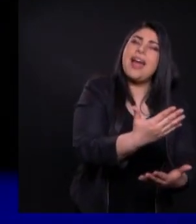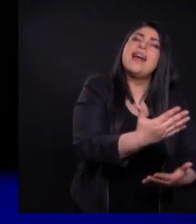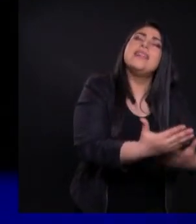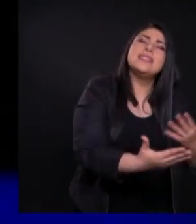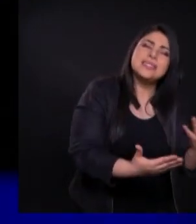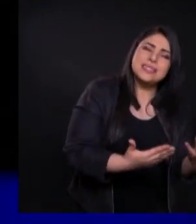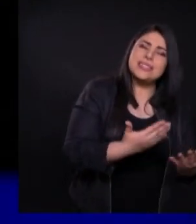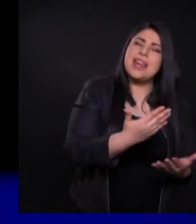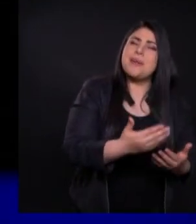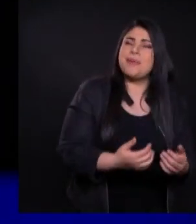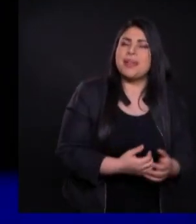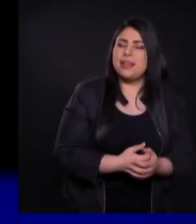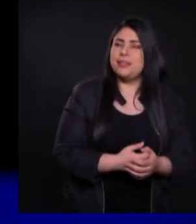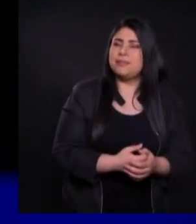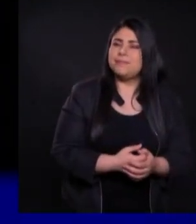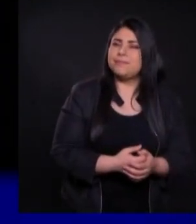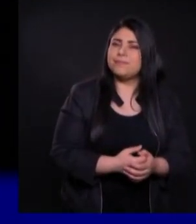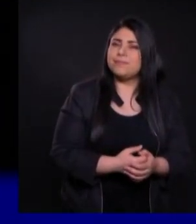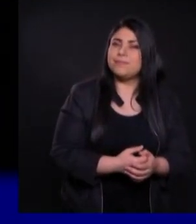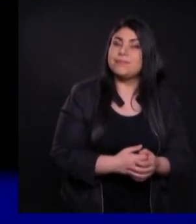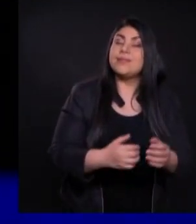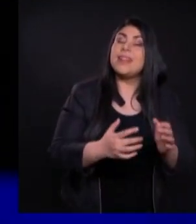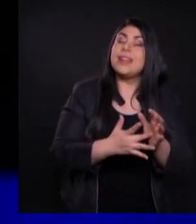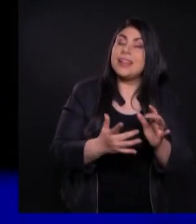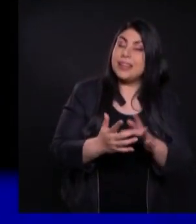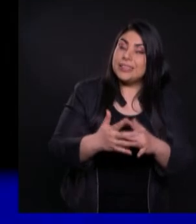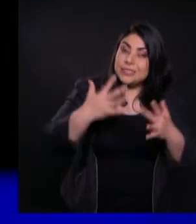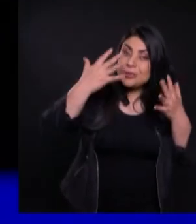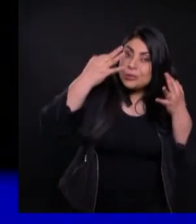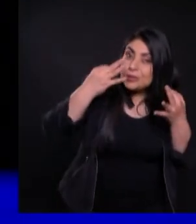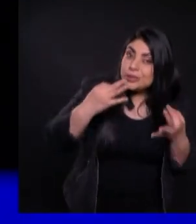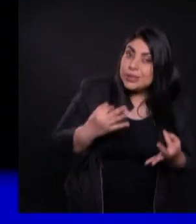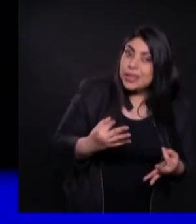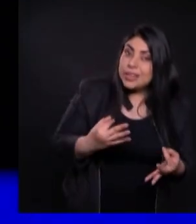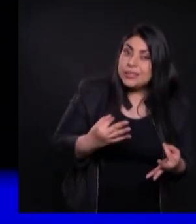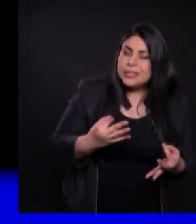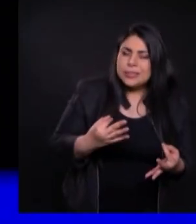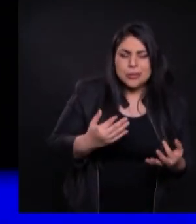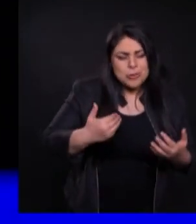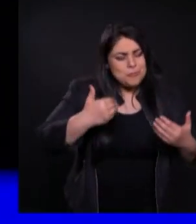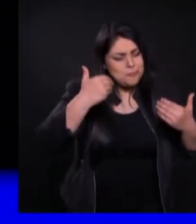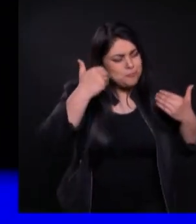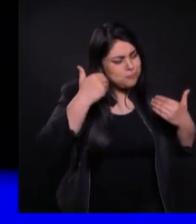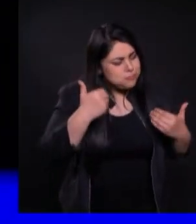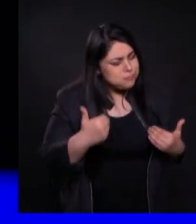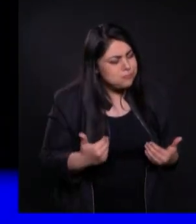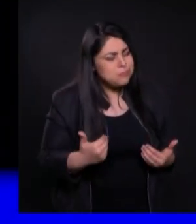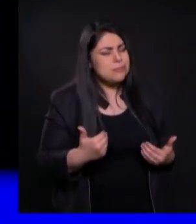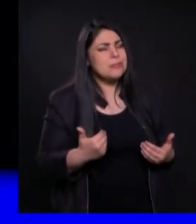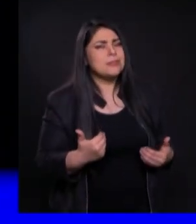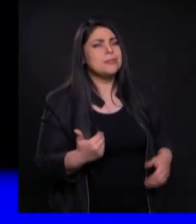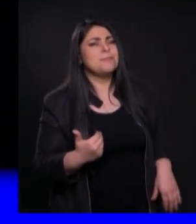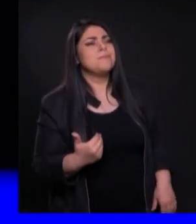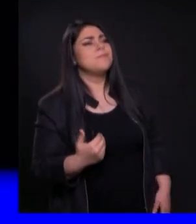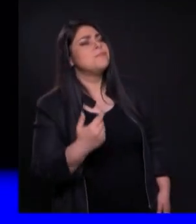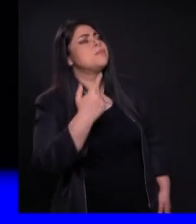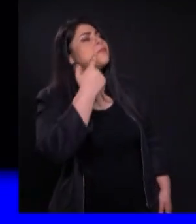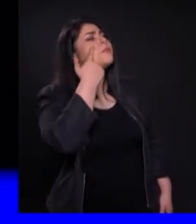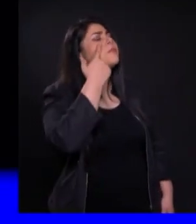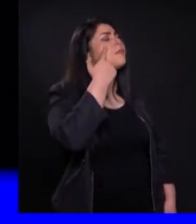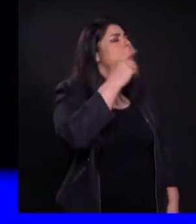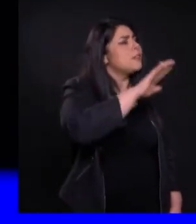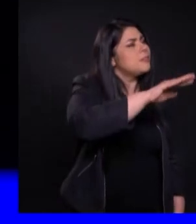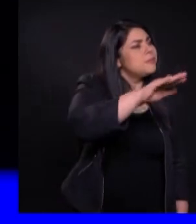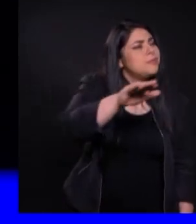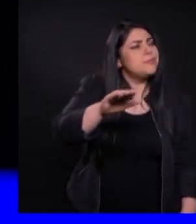Él decidió Entregarse Por completo Él decidió Decirle a sus discípulos ¿Saben algo? Voy a